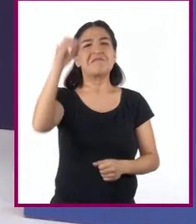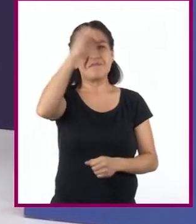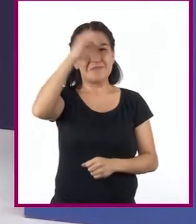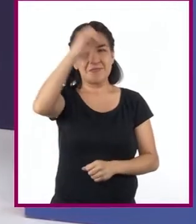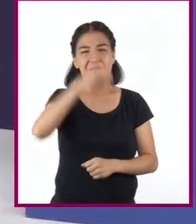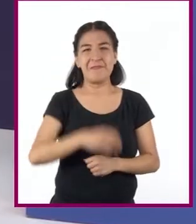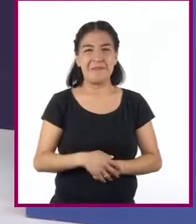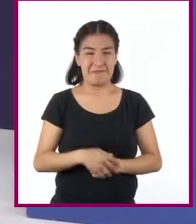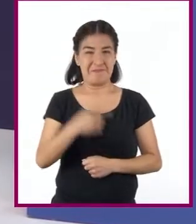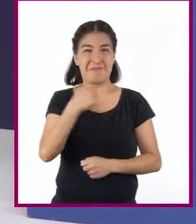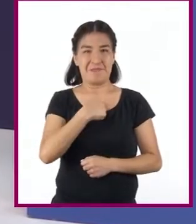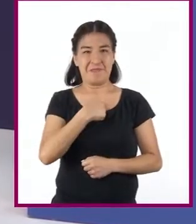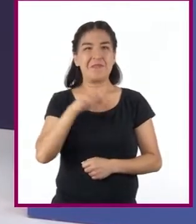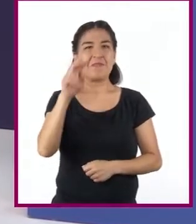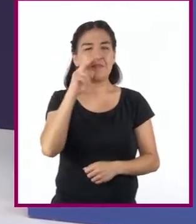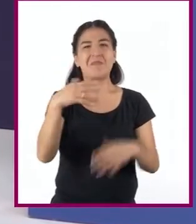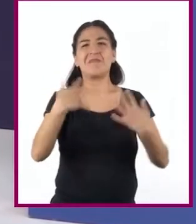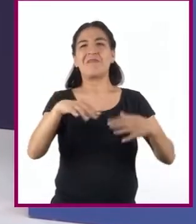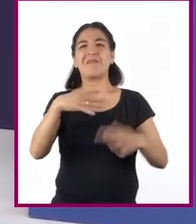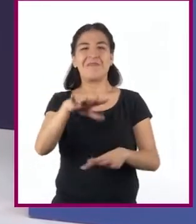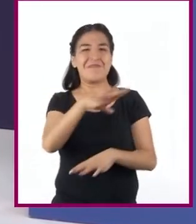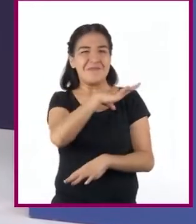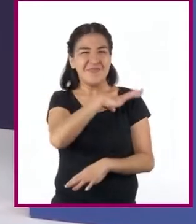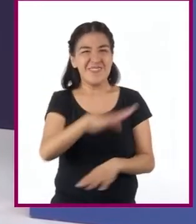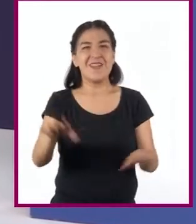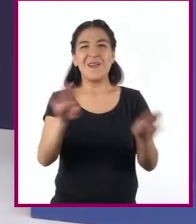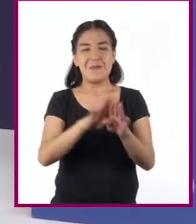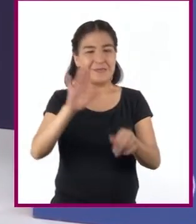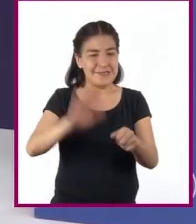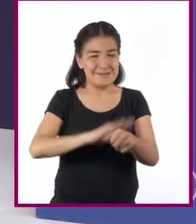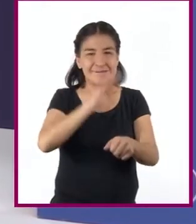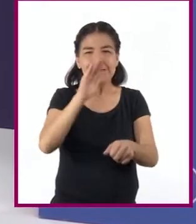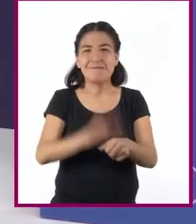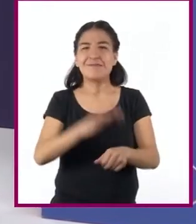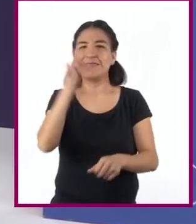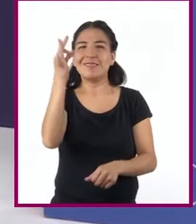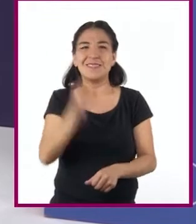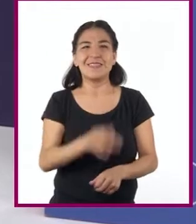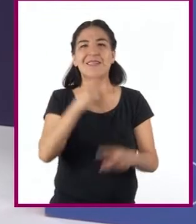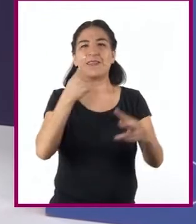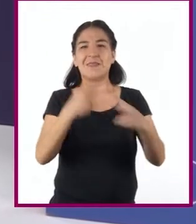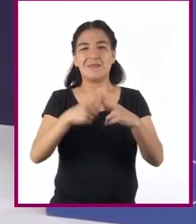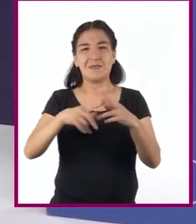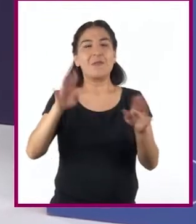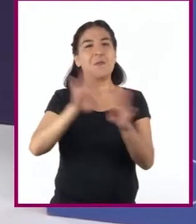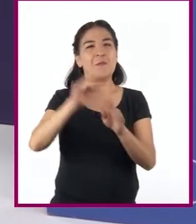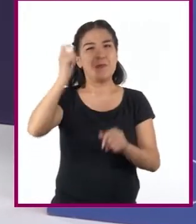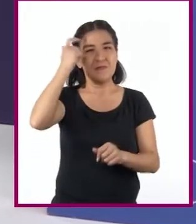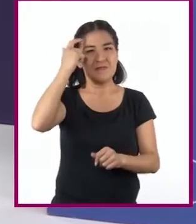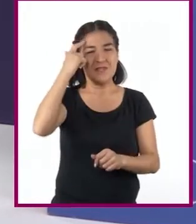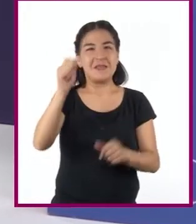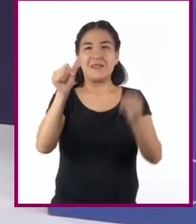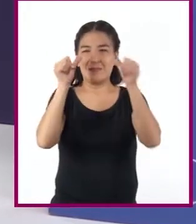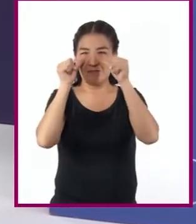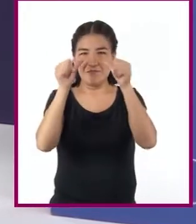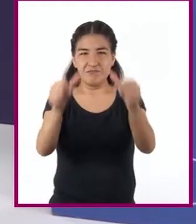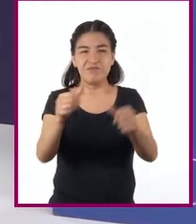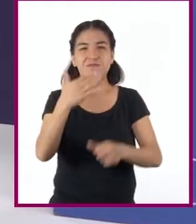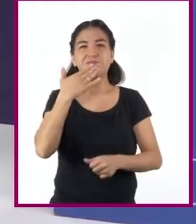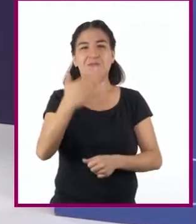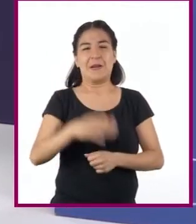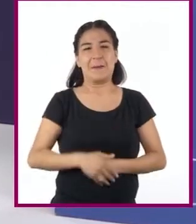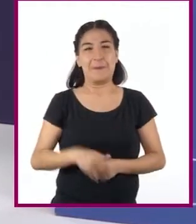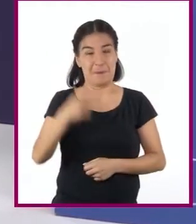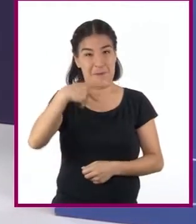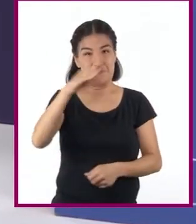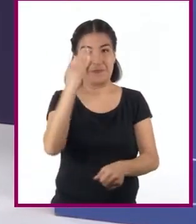A mí me sorprende la precisión que tenían y, por supuesto, su capacidad de observación. Pero